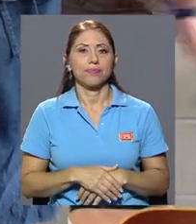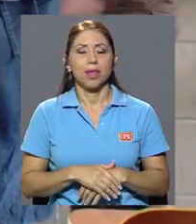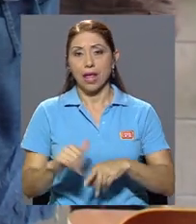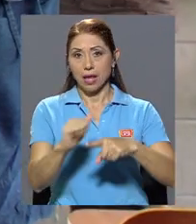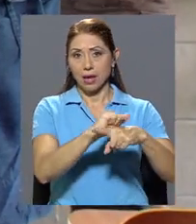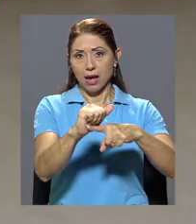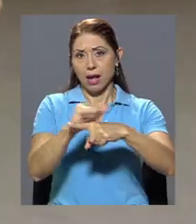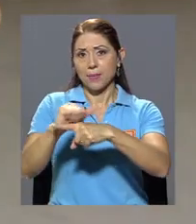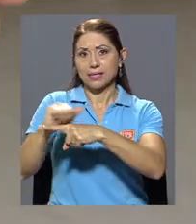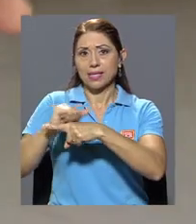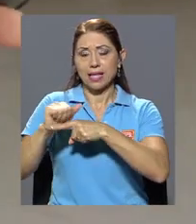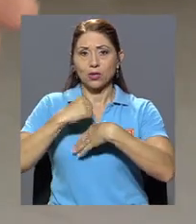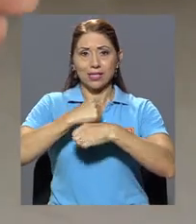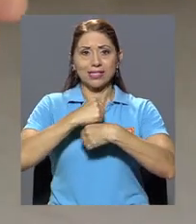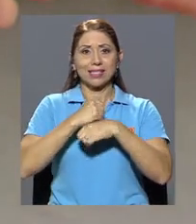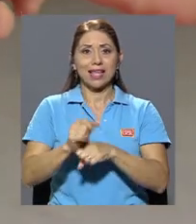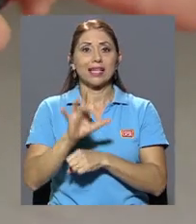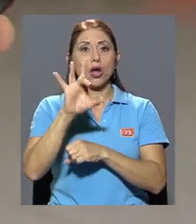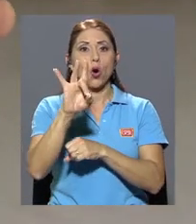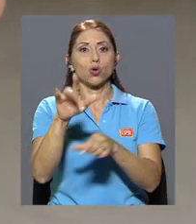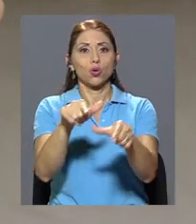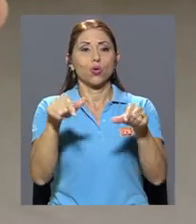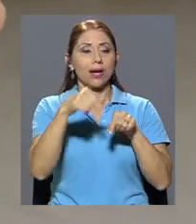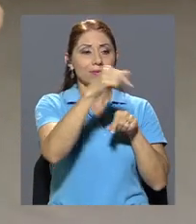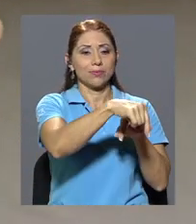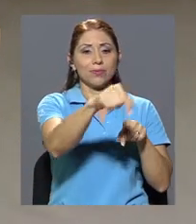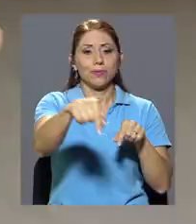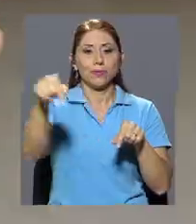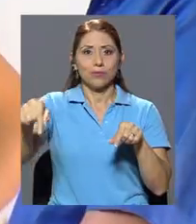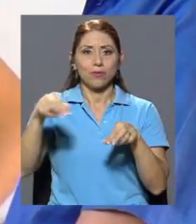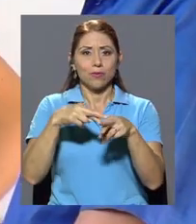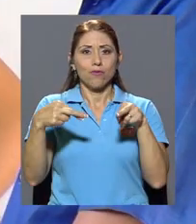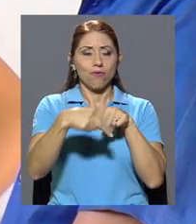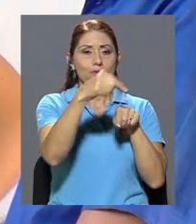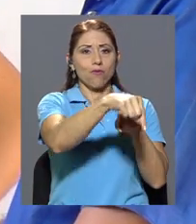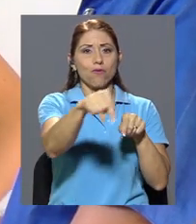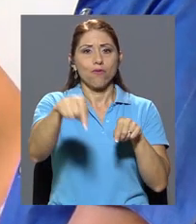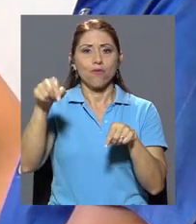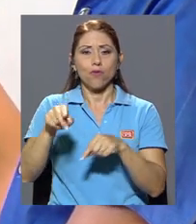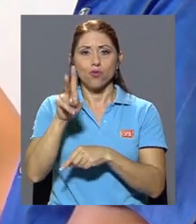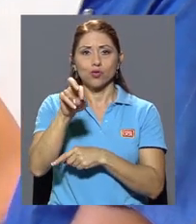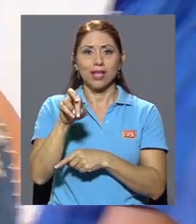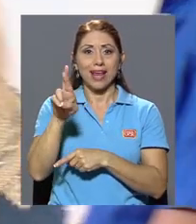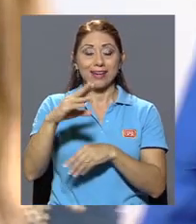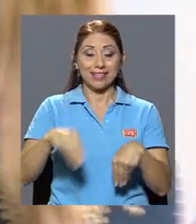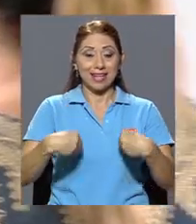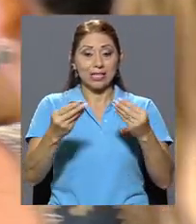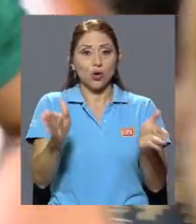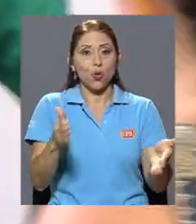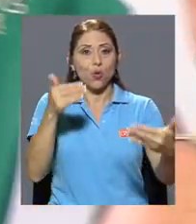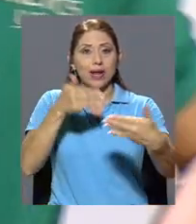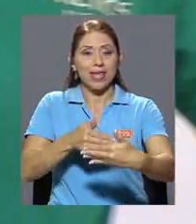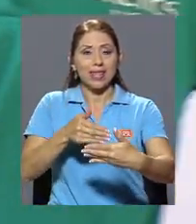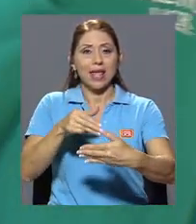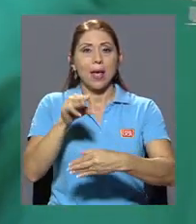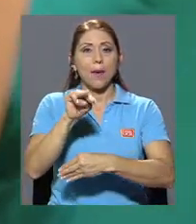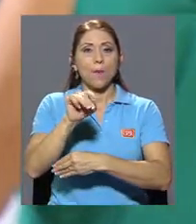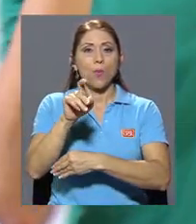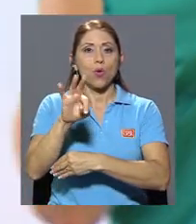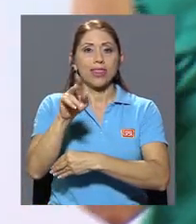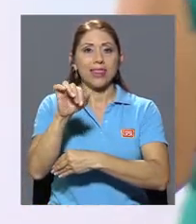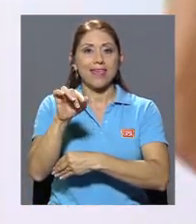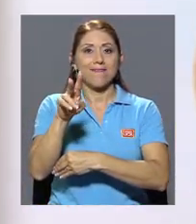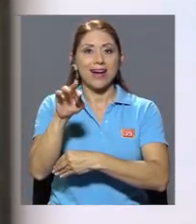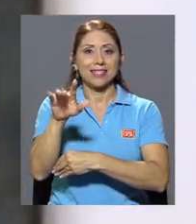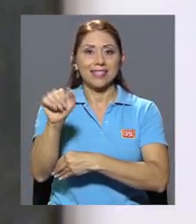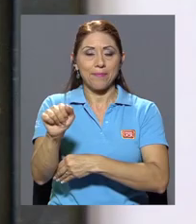Las capacitaciones se realizan en ocho sedes y recintos de la UCR. Se hizo entrega de un kit Multiversa, que contiene una